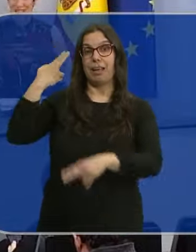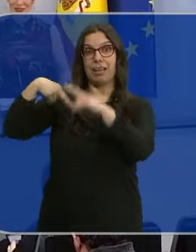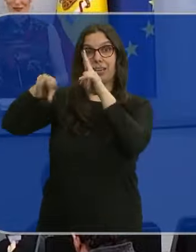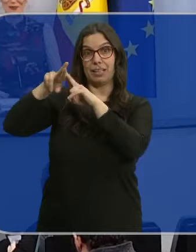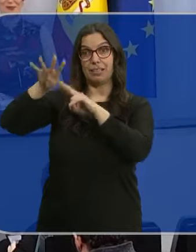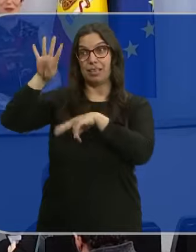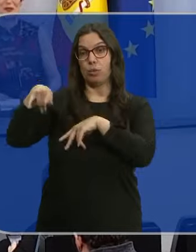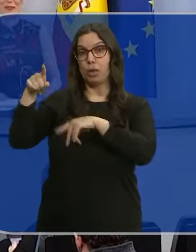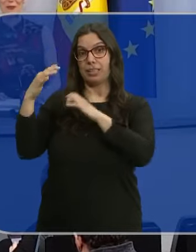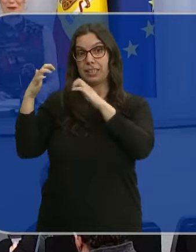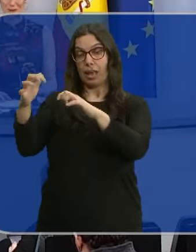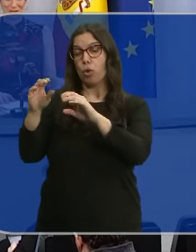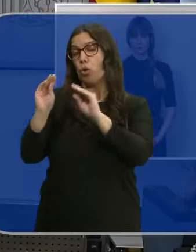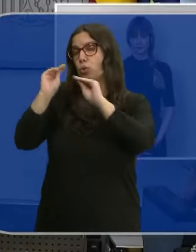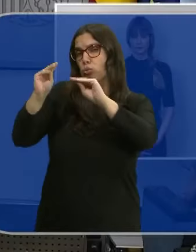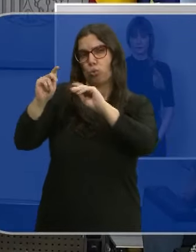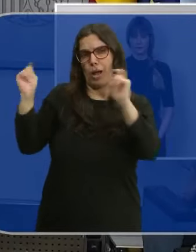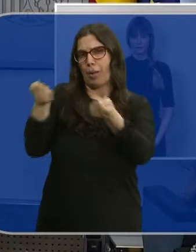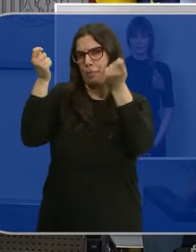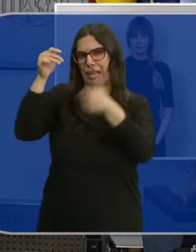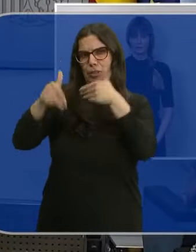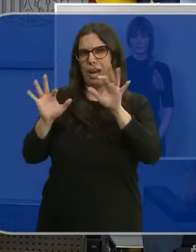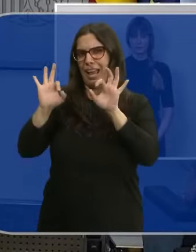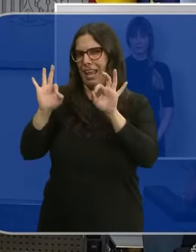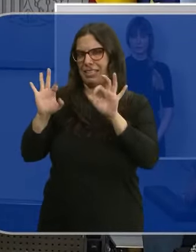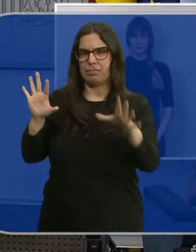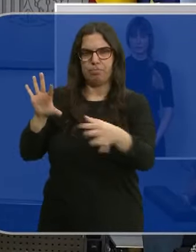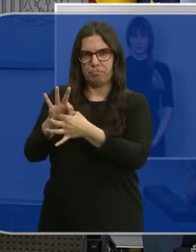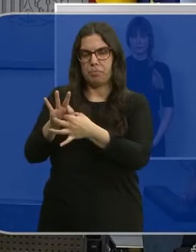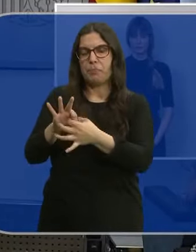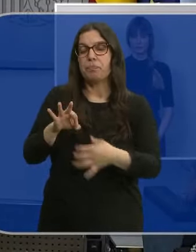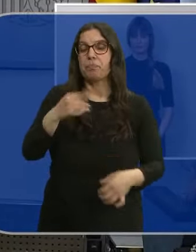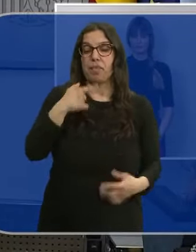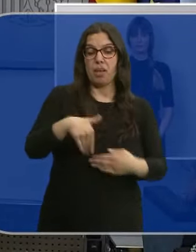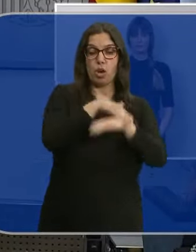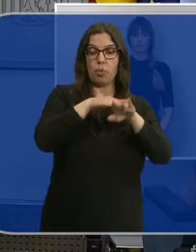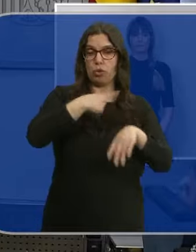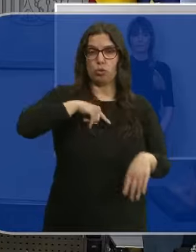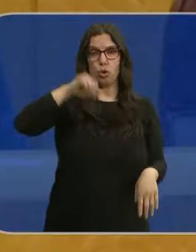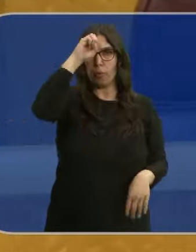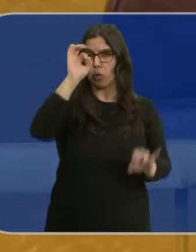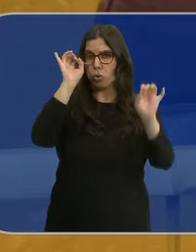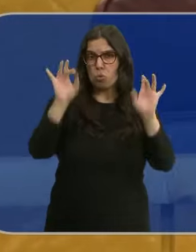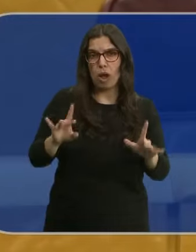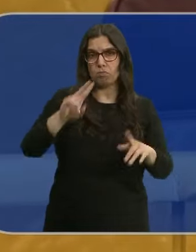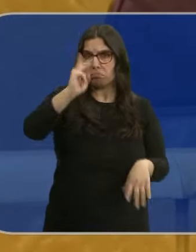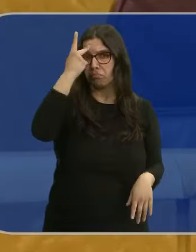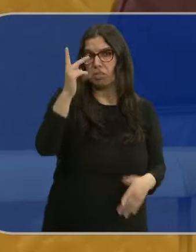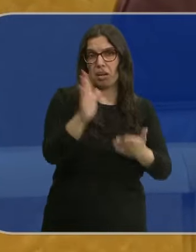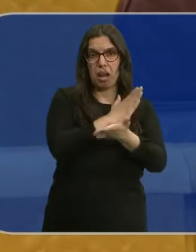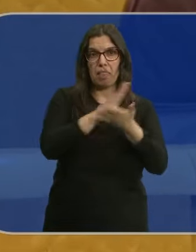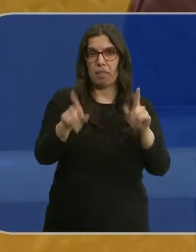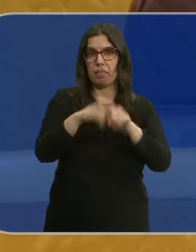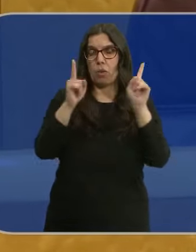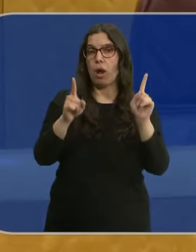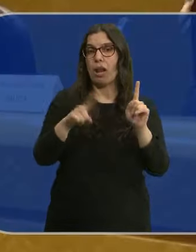encuadrarla dentro de la campaña electoral de Cataluña. Ya ha reiterado que la posición del gobierno sigue siendo la misma. No ha cambiado tras la aprobación